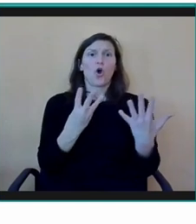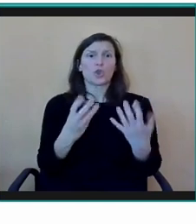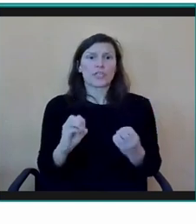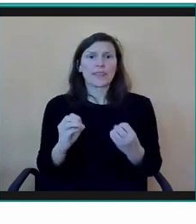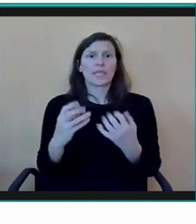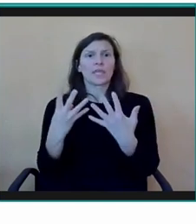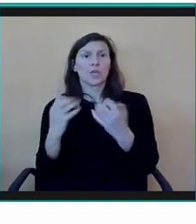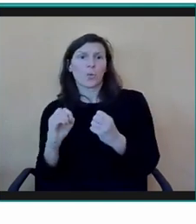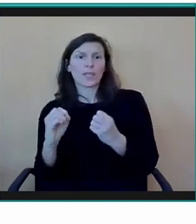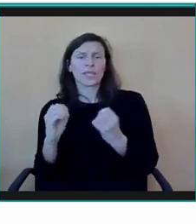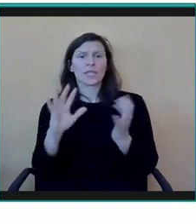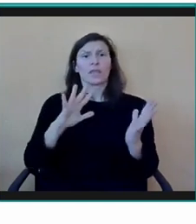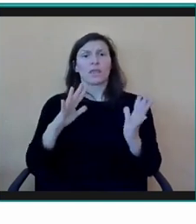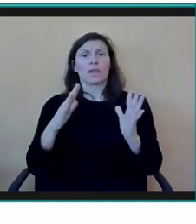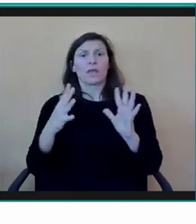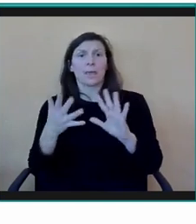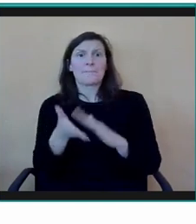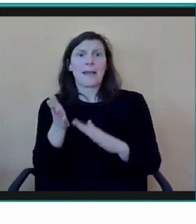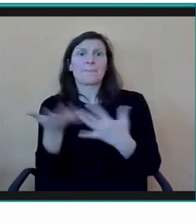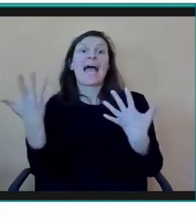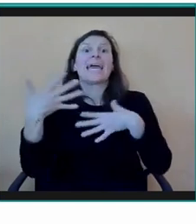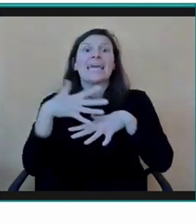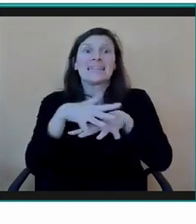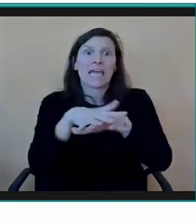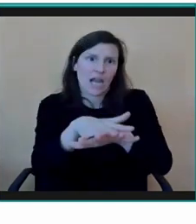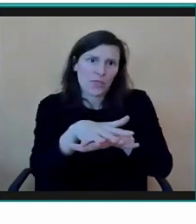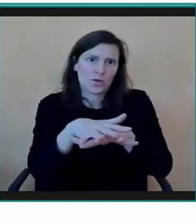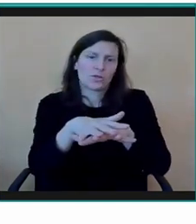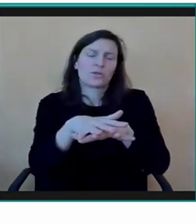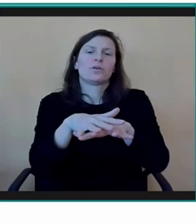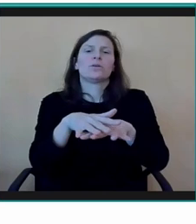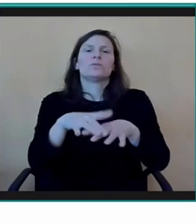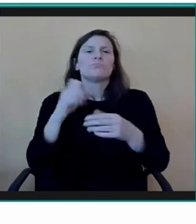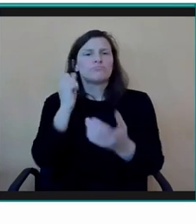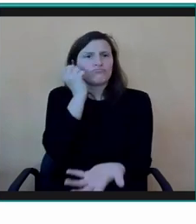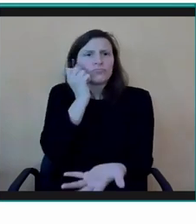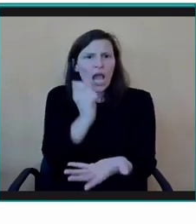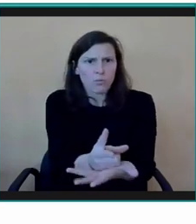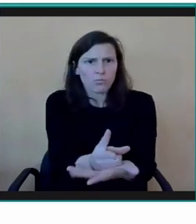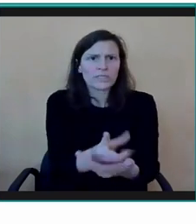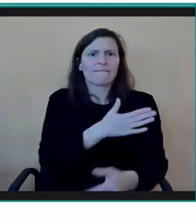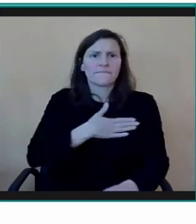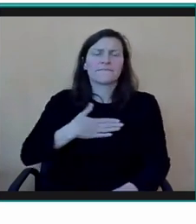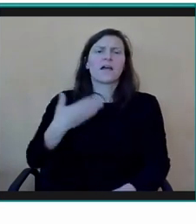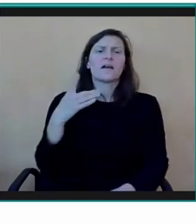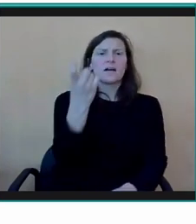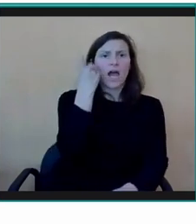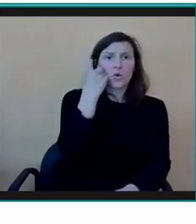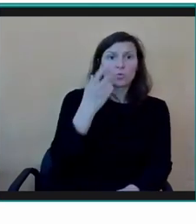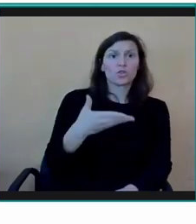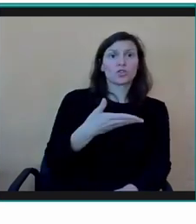apuesta decidida para juntar, para juntar alumnado, alumnado que era